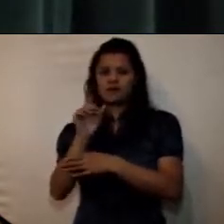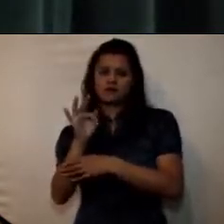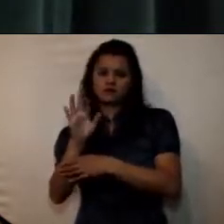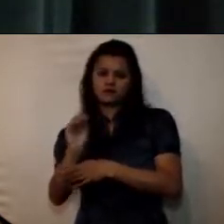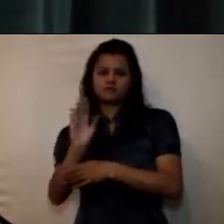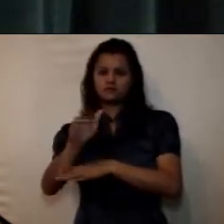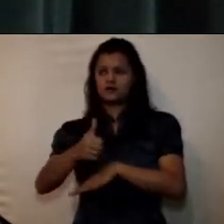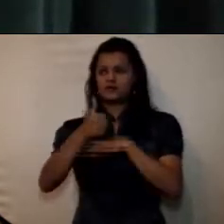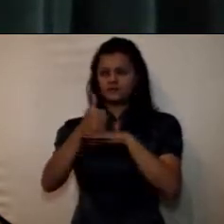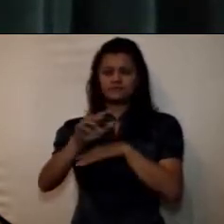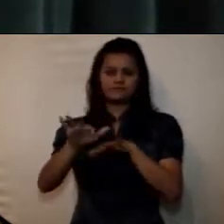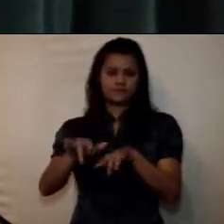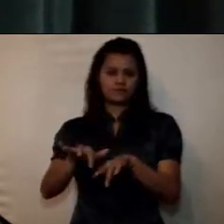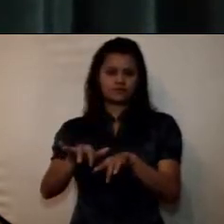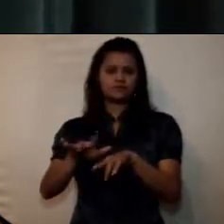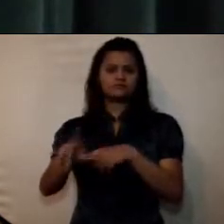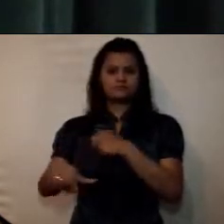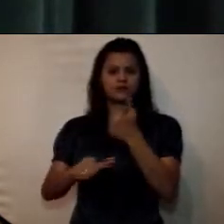asesora de planeación